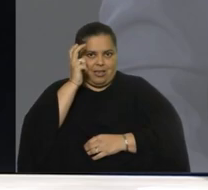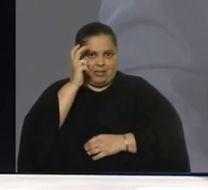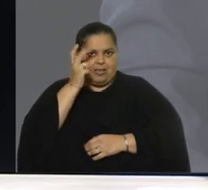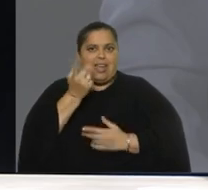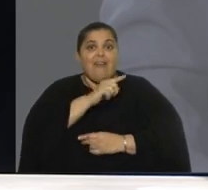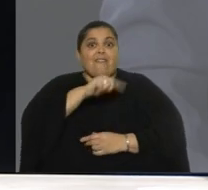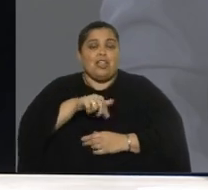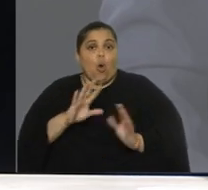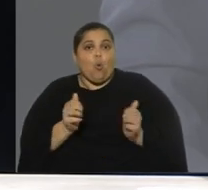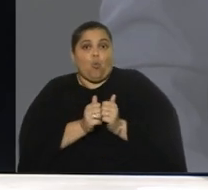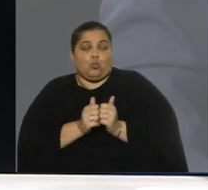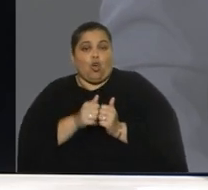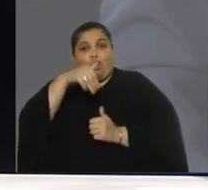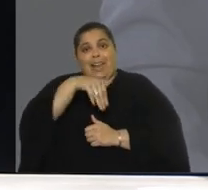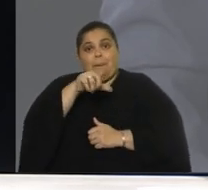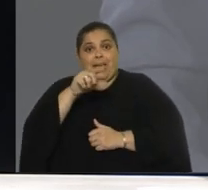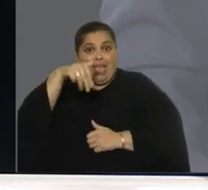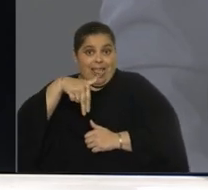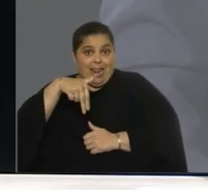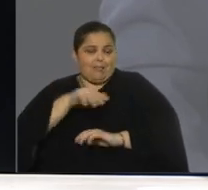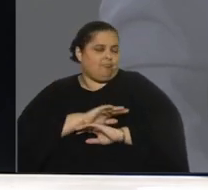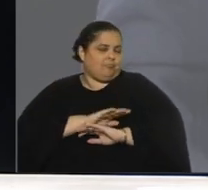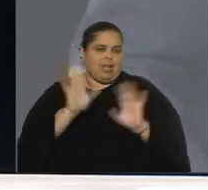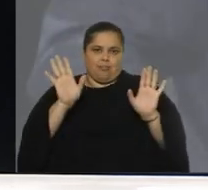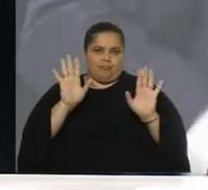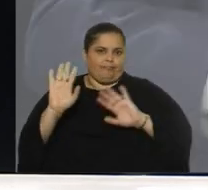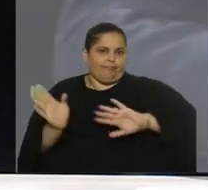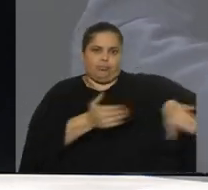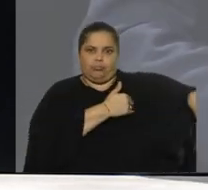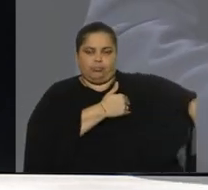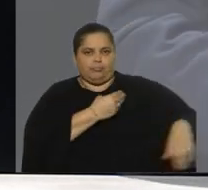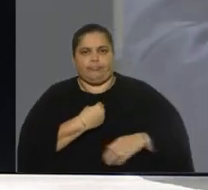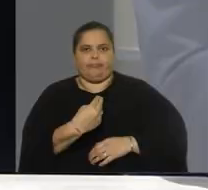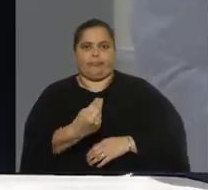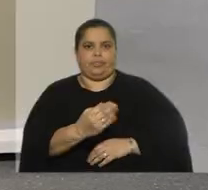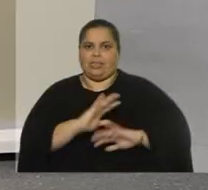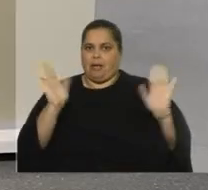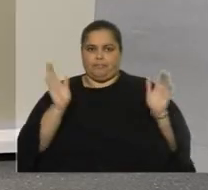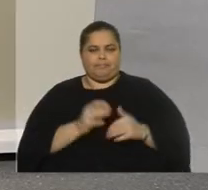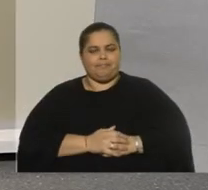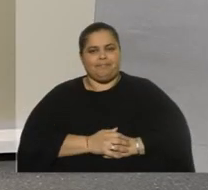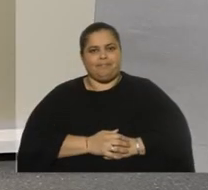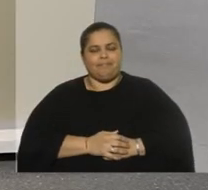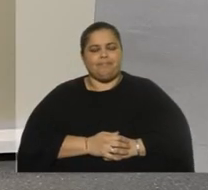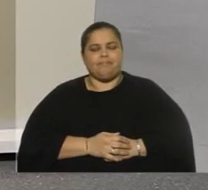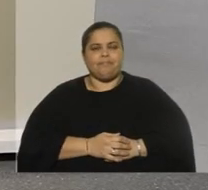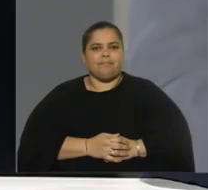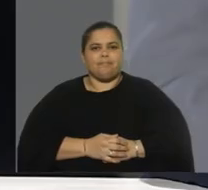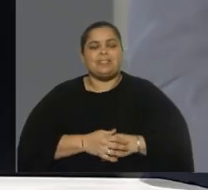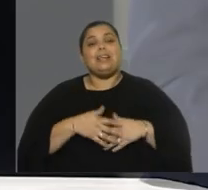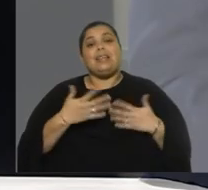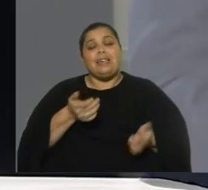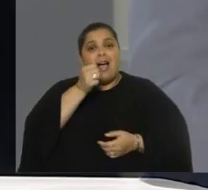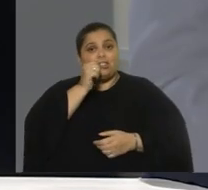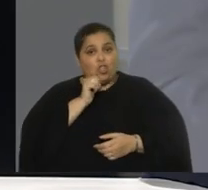Ancas del MLN, y bueno, desplazaron a todo el mundo y ya está, y Astori